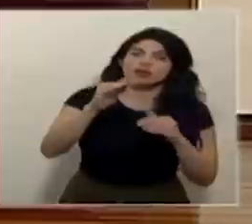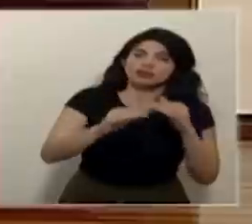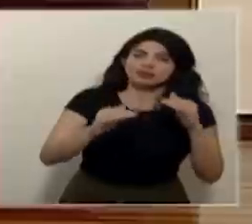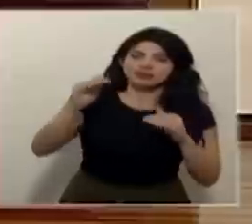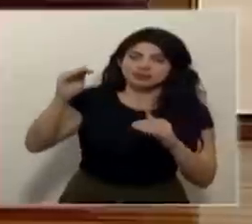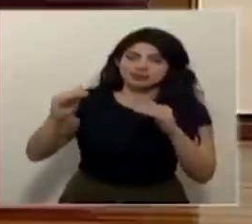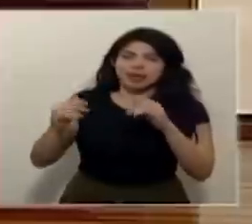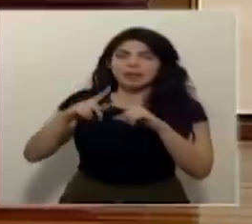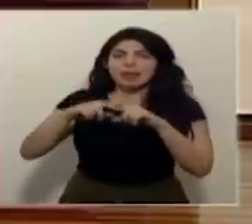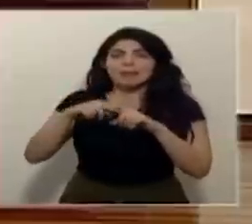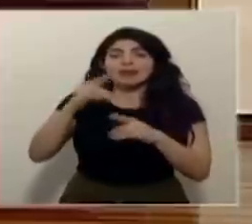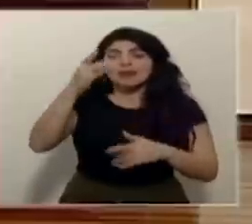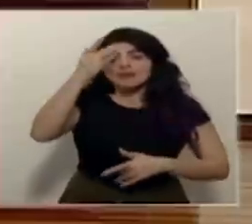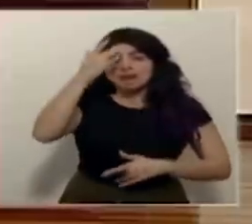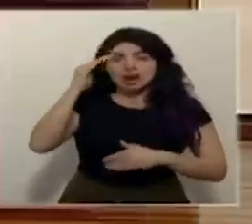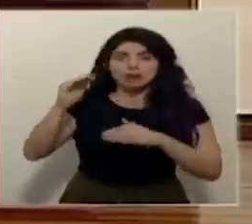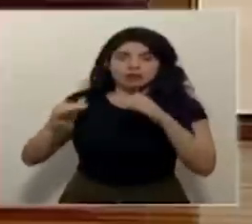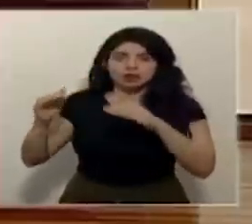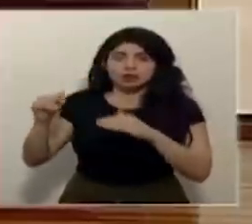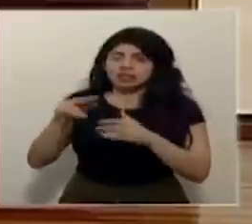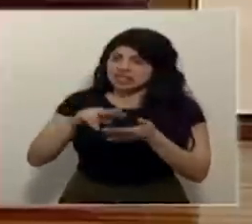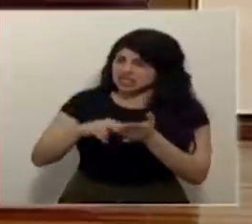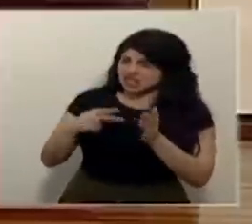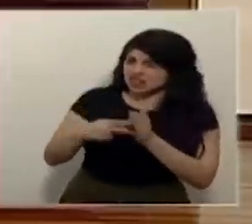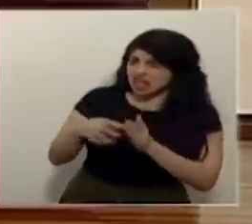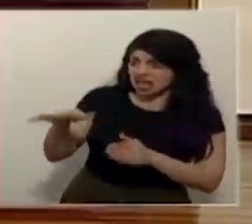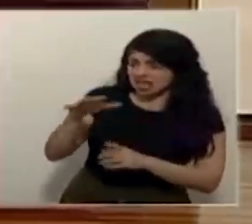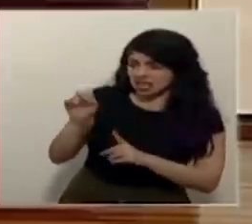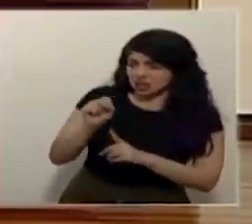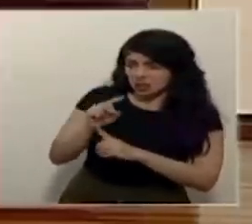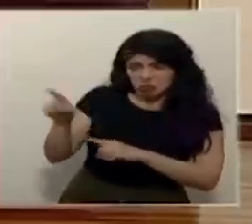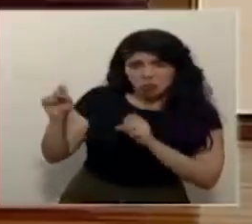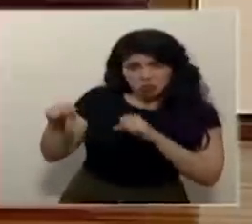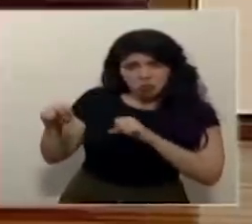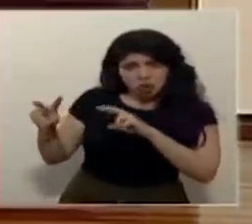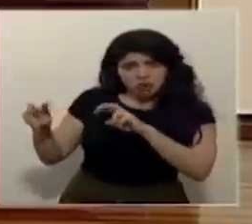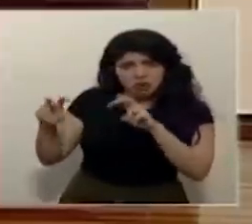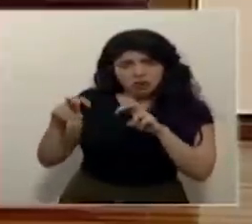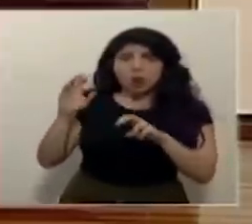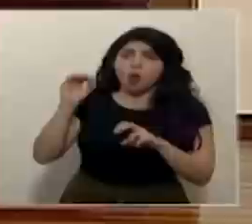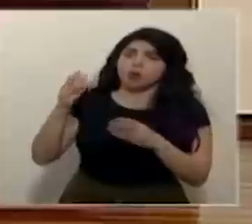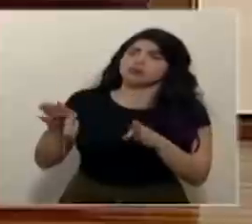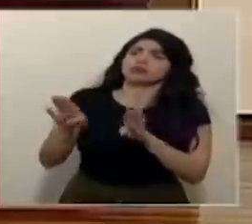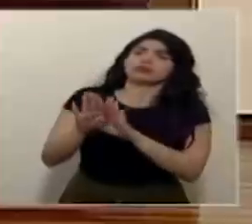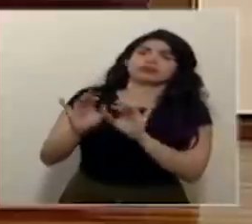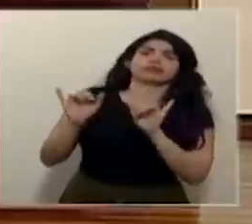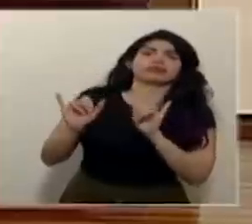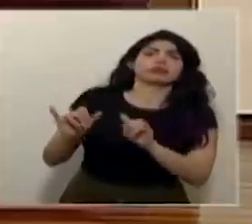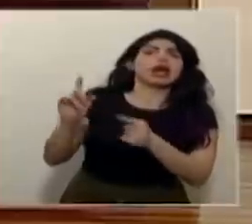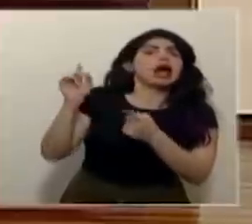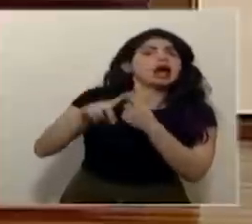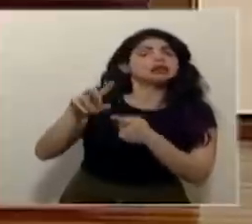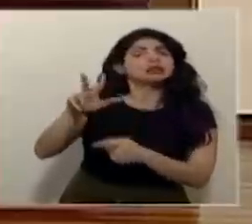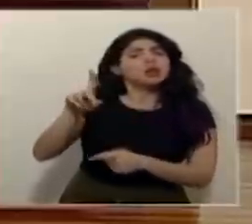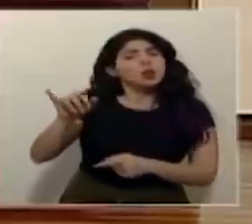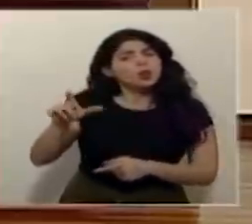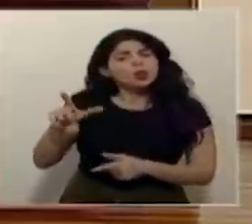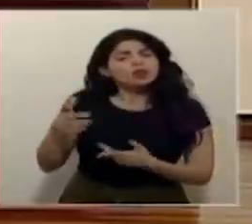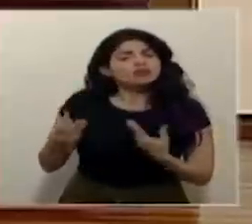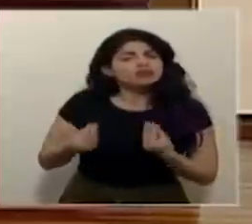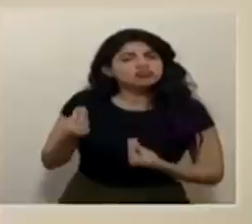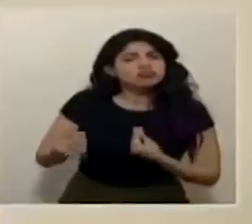panorama es posible una revisión o a lo mejor es mantener los cierres como se fijaron hasta el 31 de julio